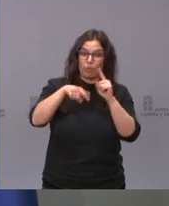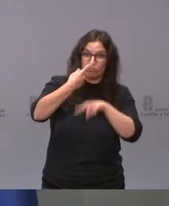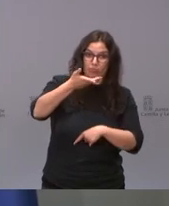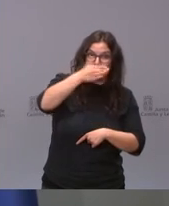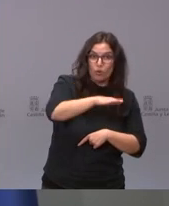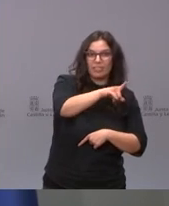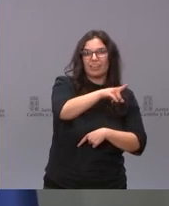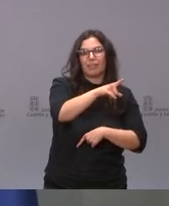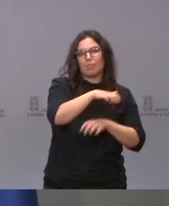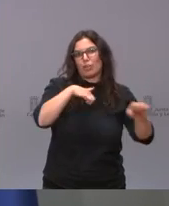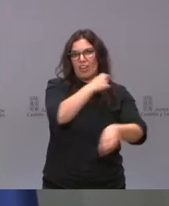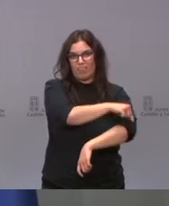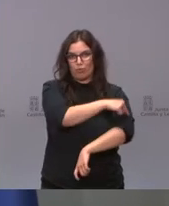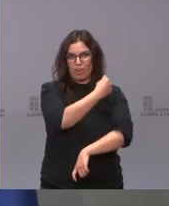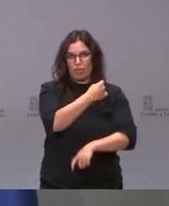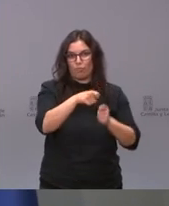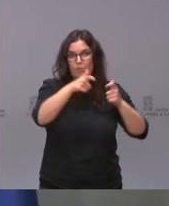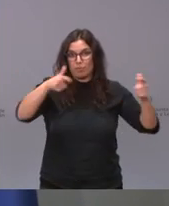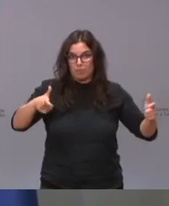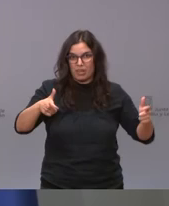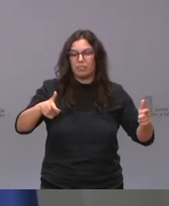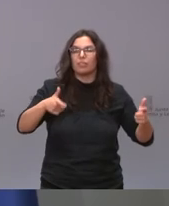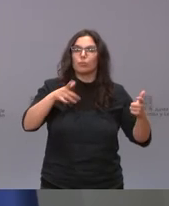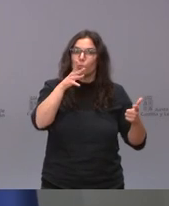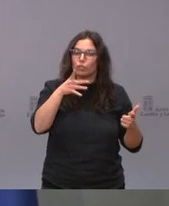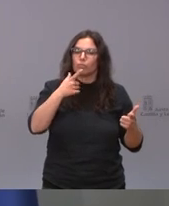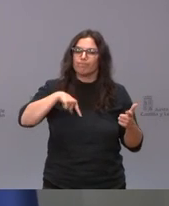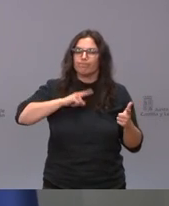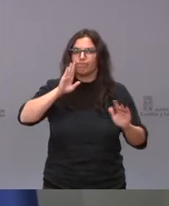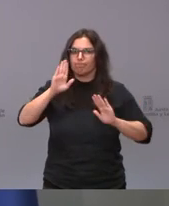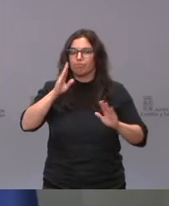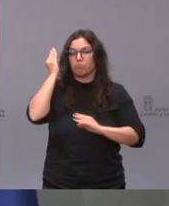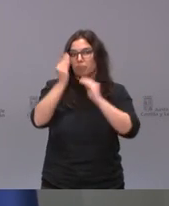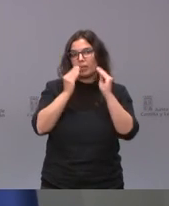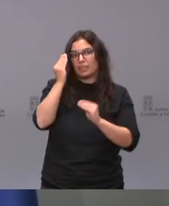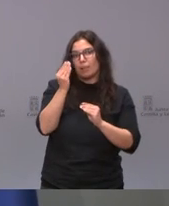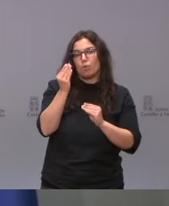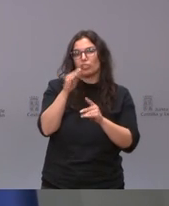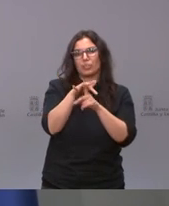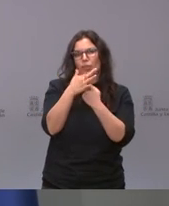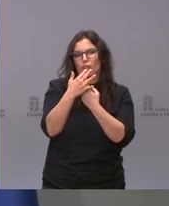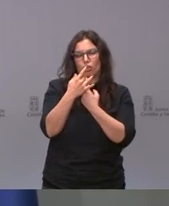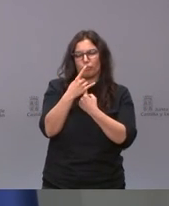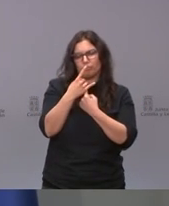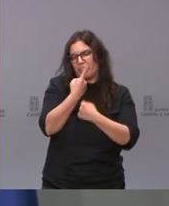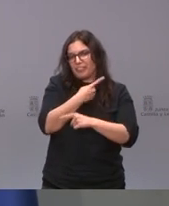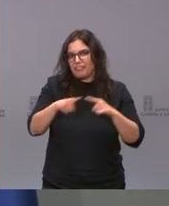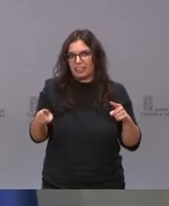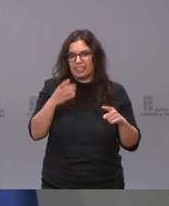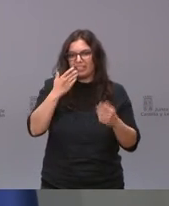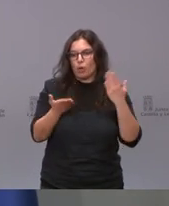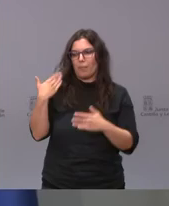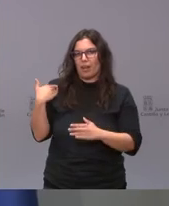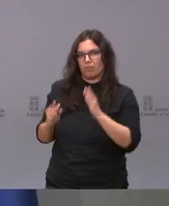las que nos hacen con toda la prudencia necesaria prever una situación hospitalaria diferente a la que teníamos